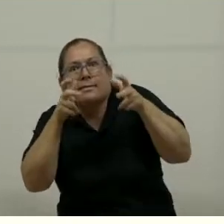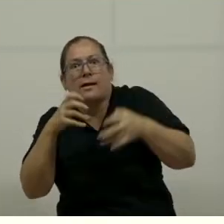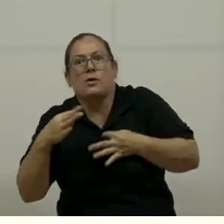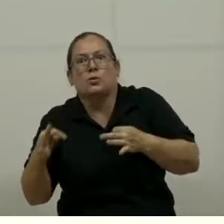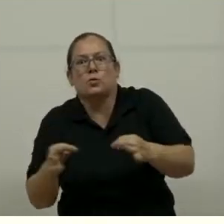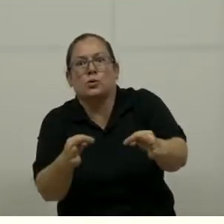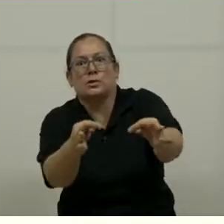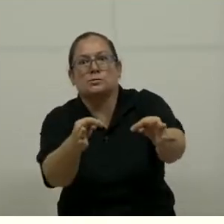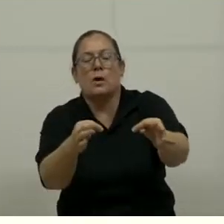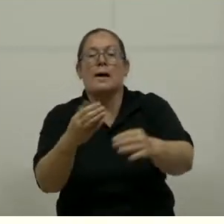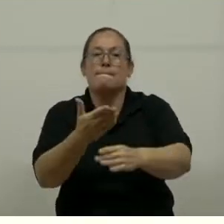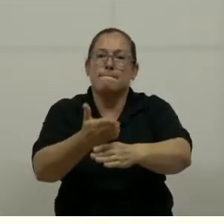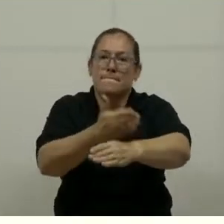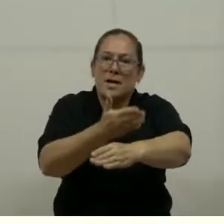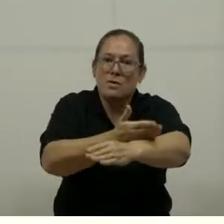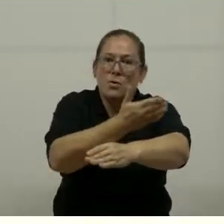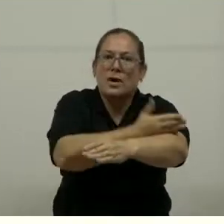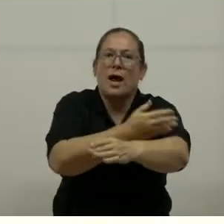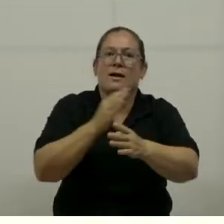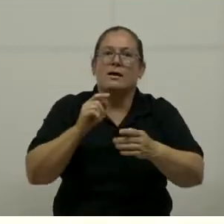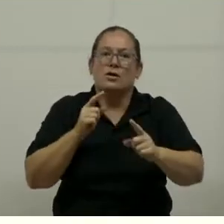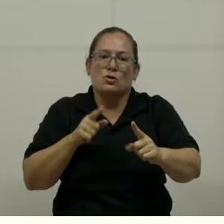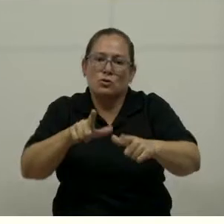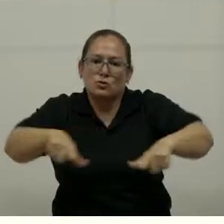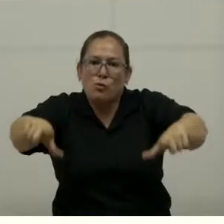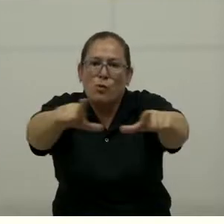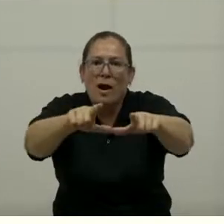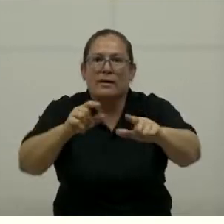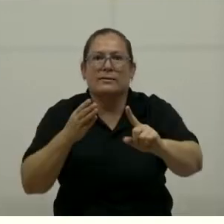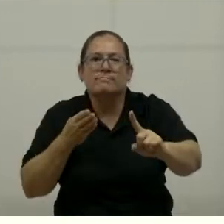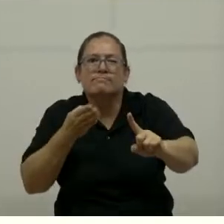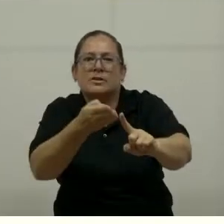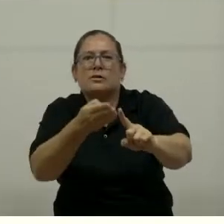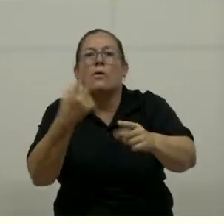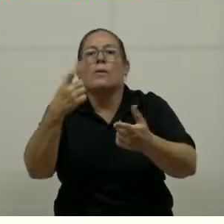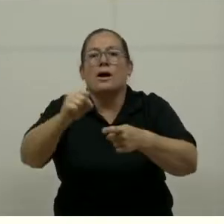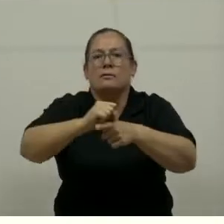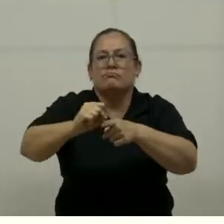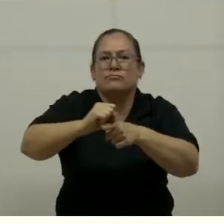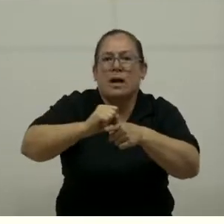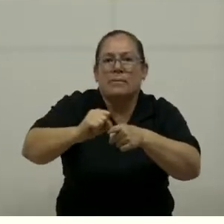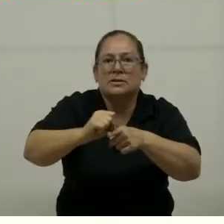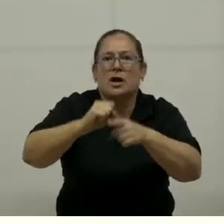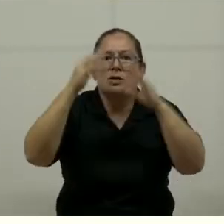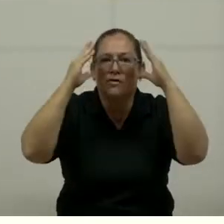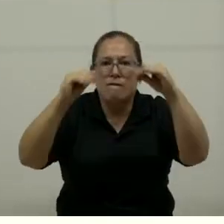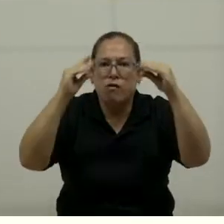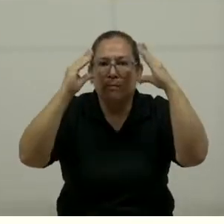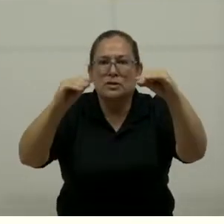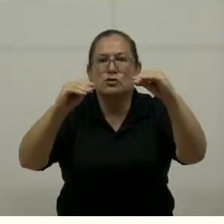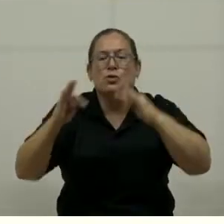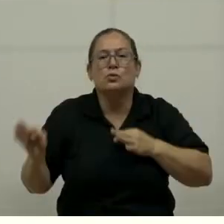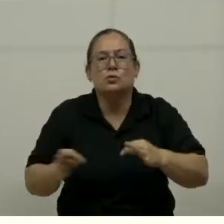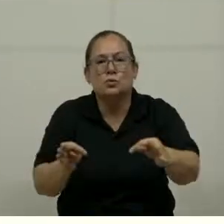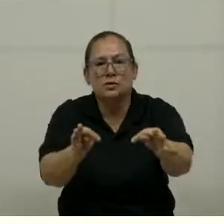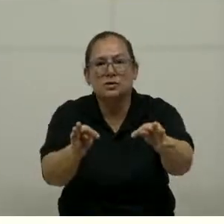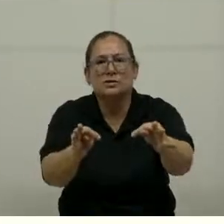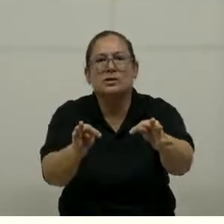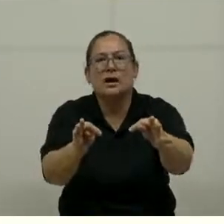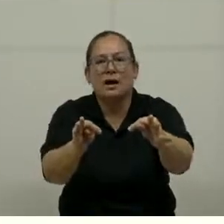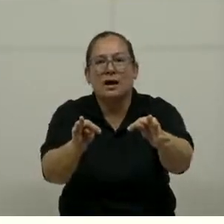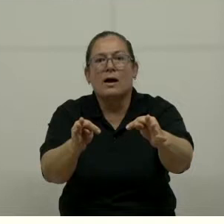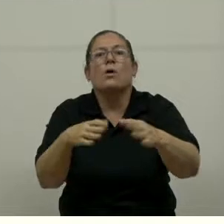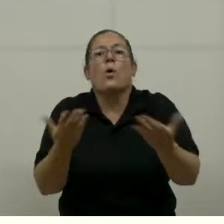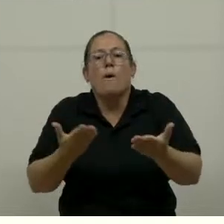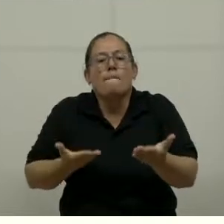también poder mejorar esa gestión de destinos por medio de la capacitación. Y por supuesto la información turística al alcance, que es brindar las